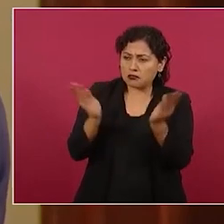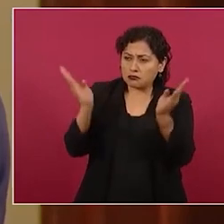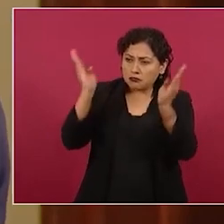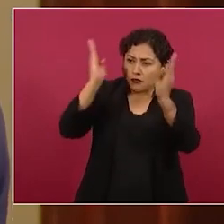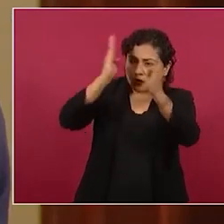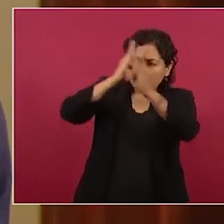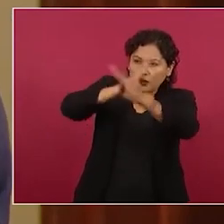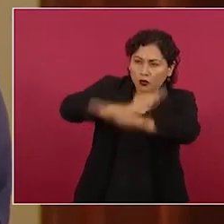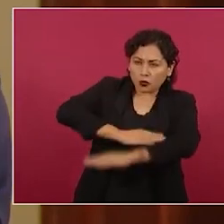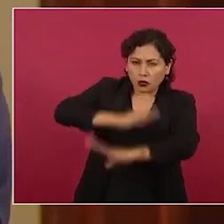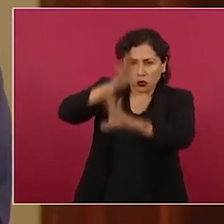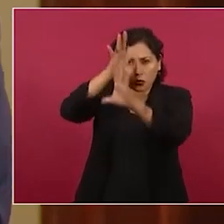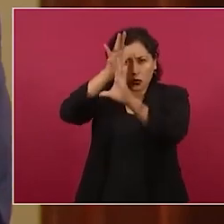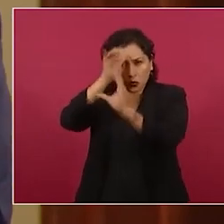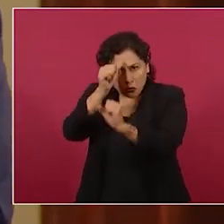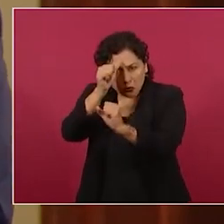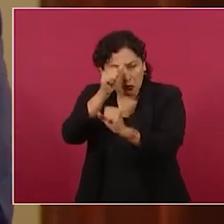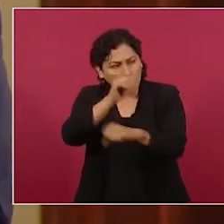a un acuerdo